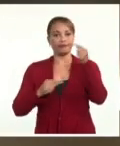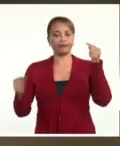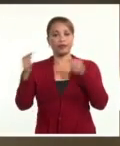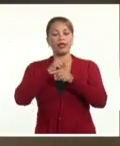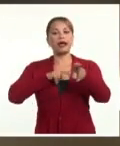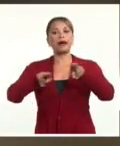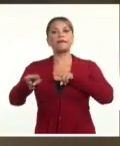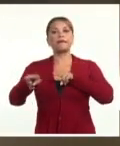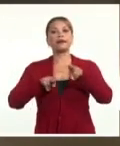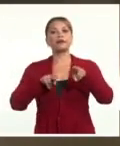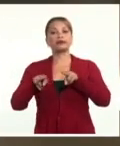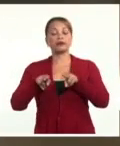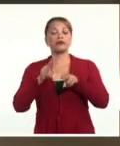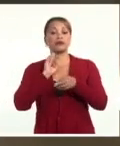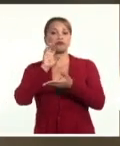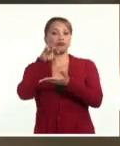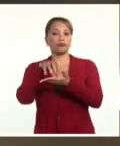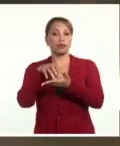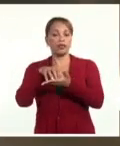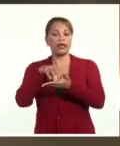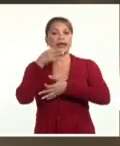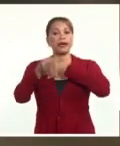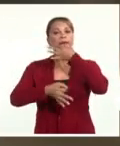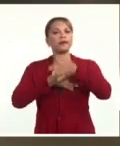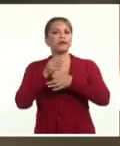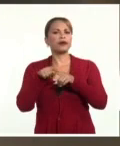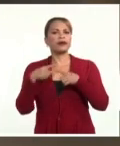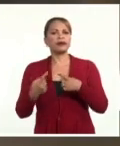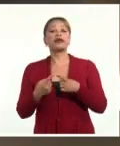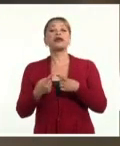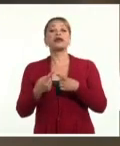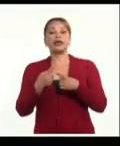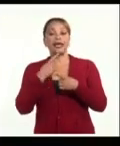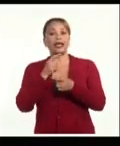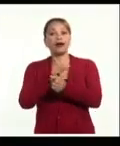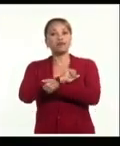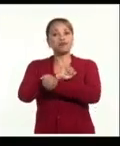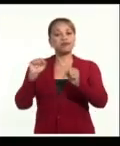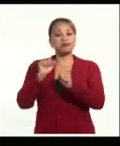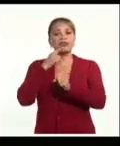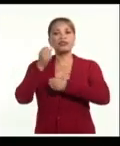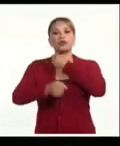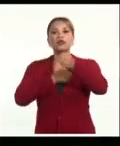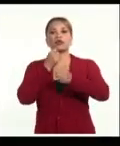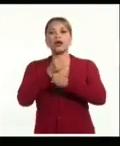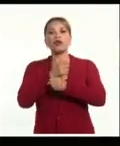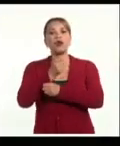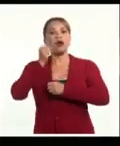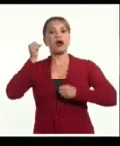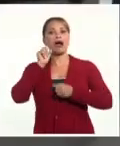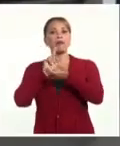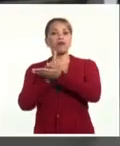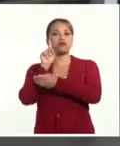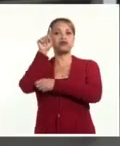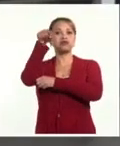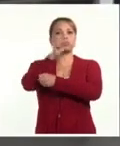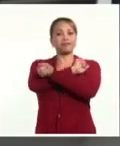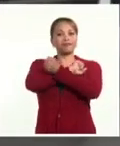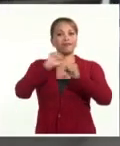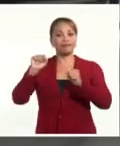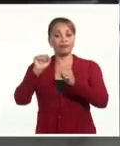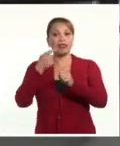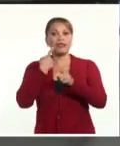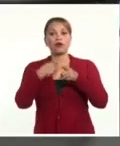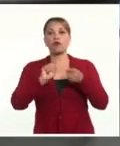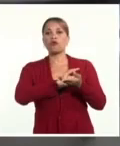Administración de Saporilla, Vladimir Rogov, confirmó que en la agresión se usaron armas de largo alcance desde el lado opuesto del